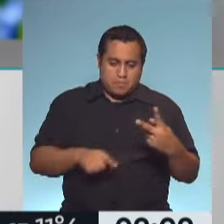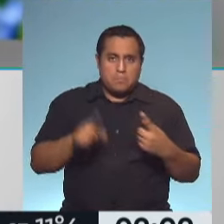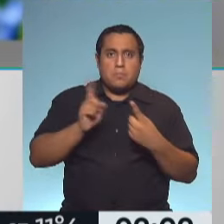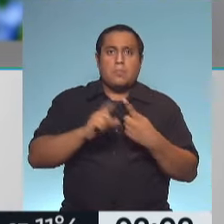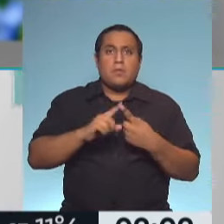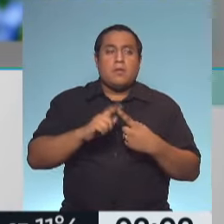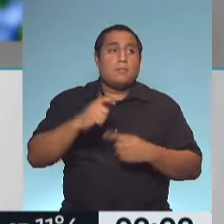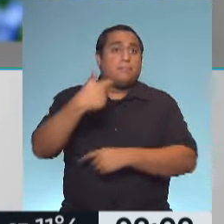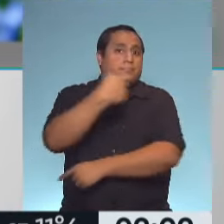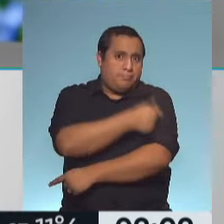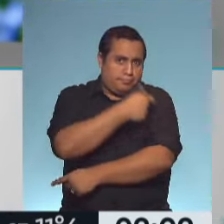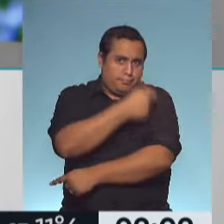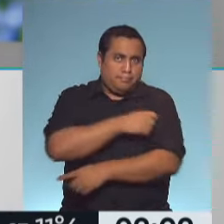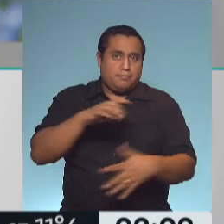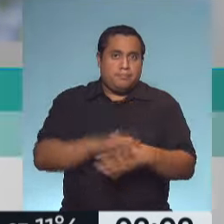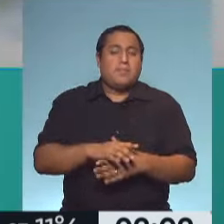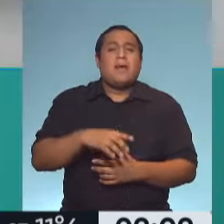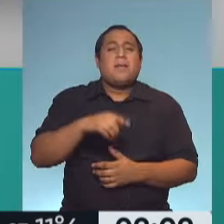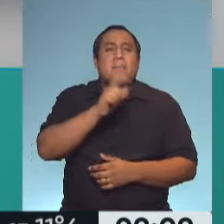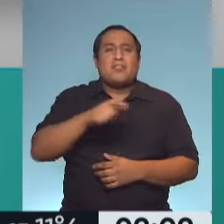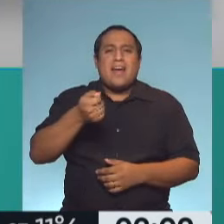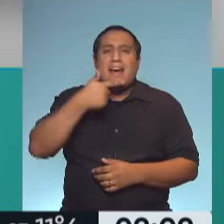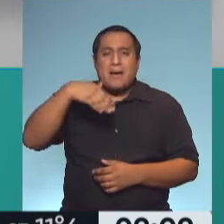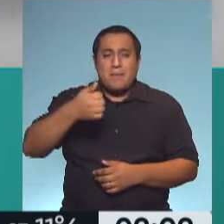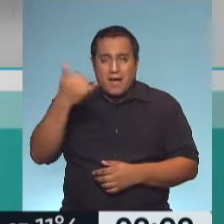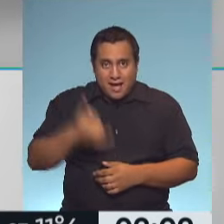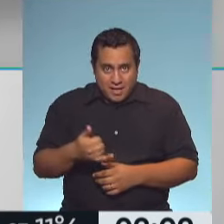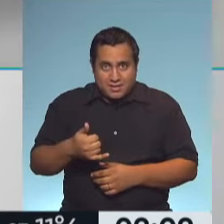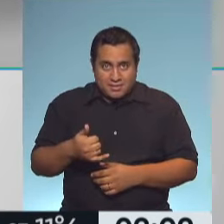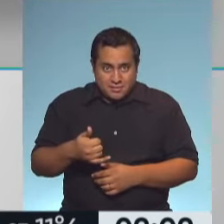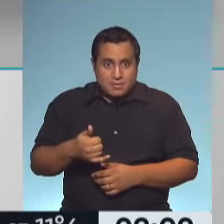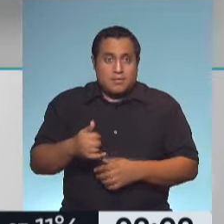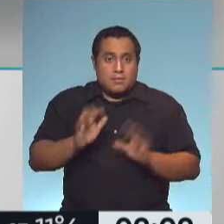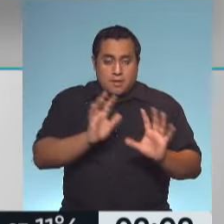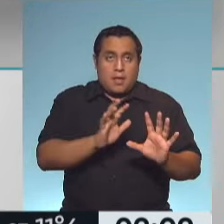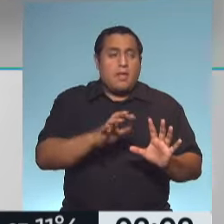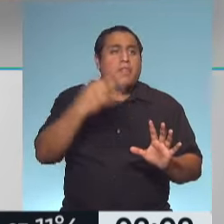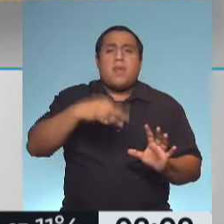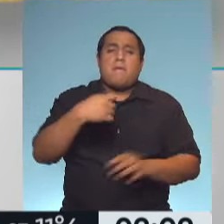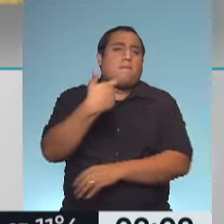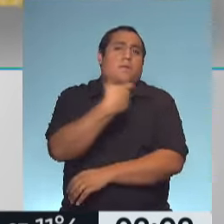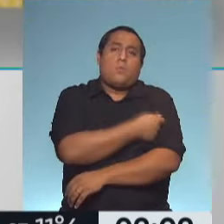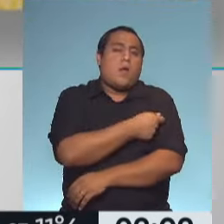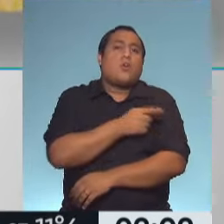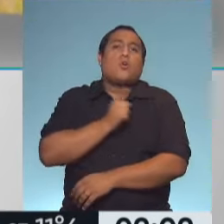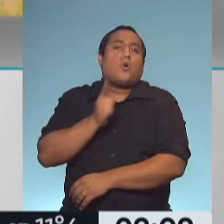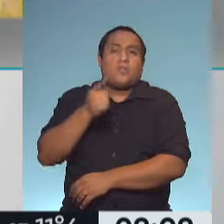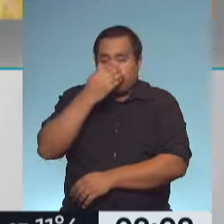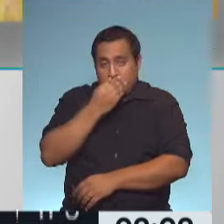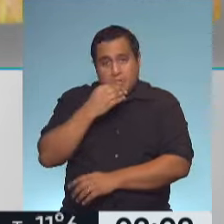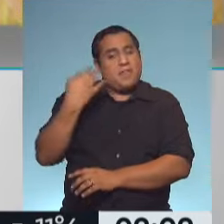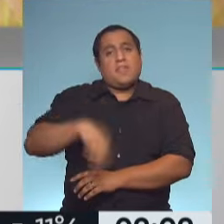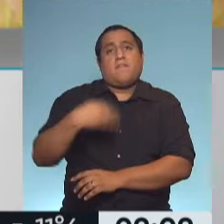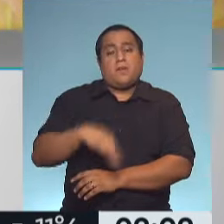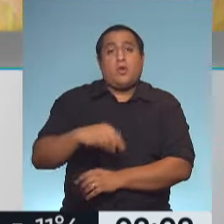ponerse las vacunas que corresponden, los asmáticos están fuera de la población general, o sea, todo asmático debería recibir la vacuna antigripal, más aún